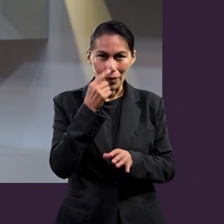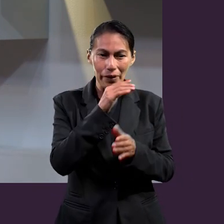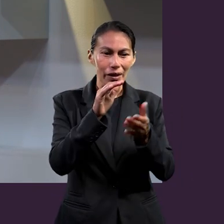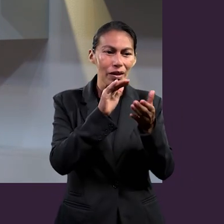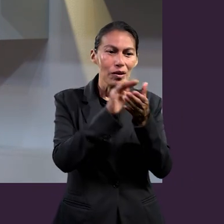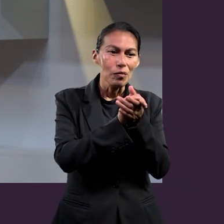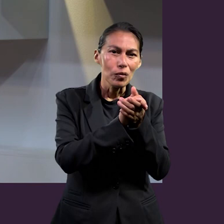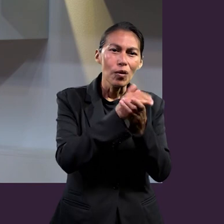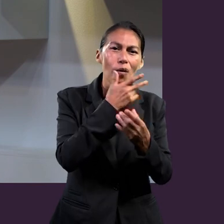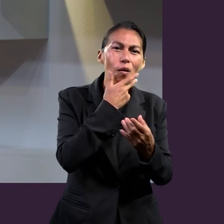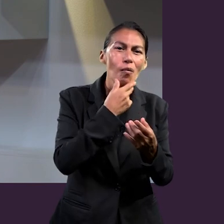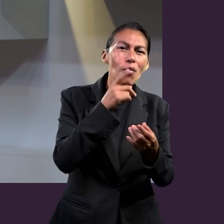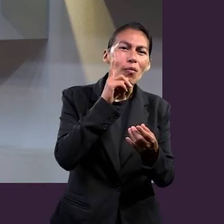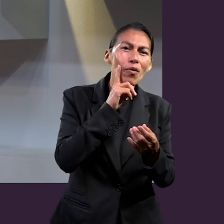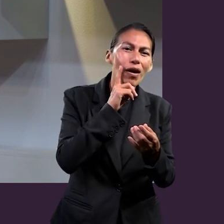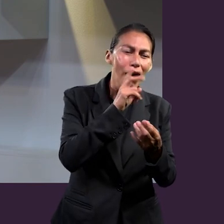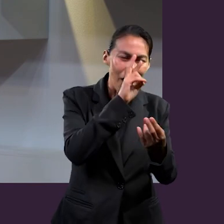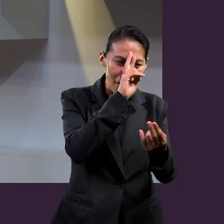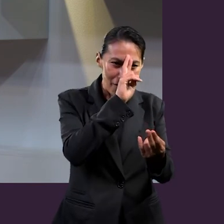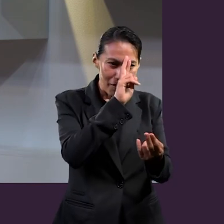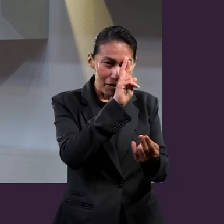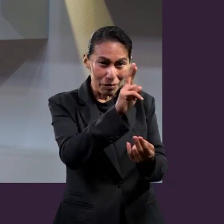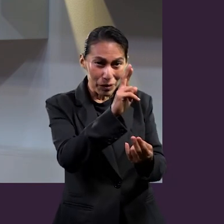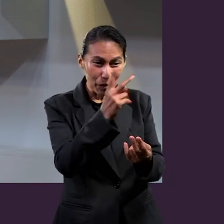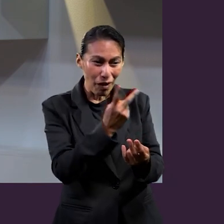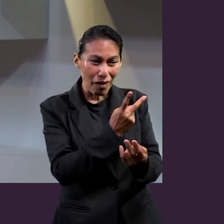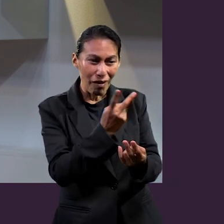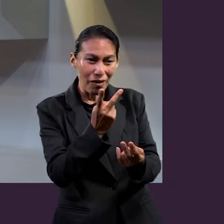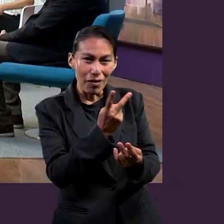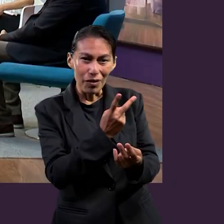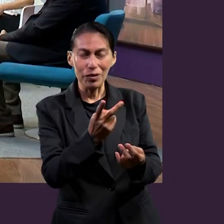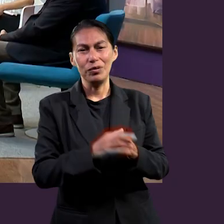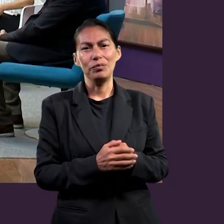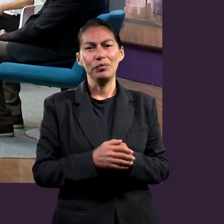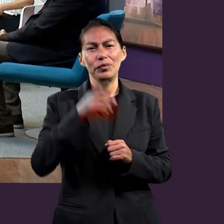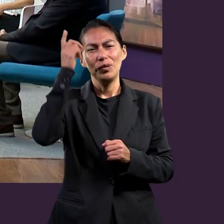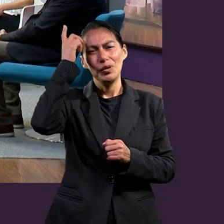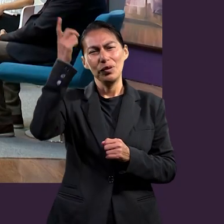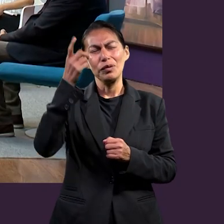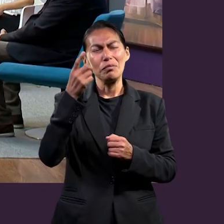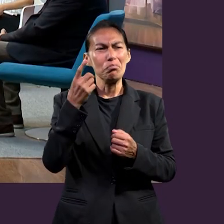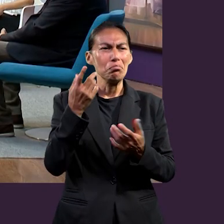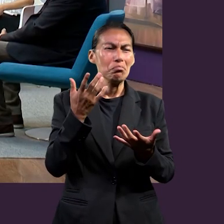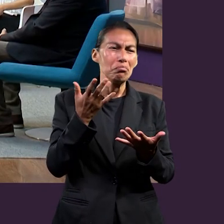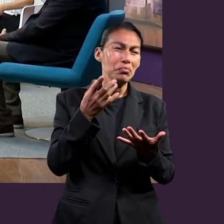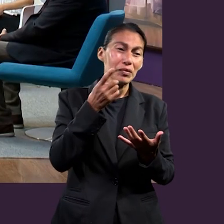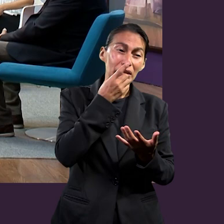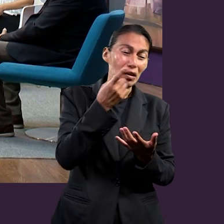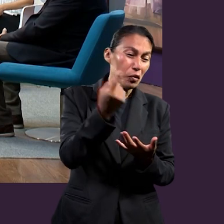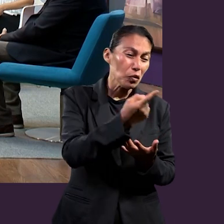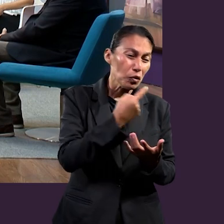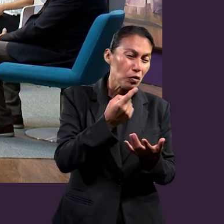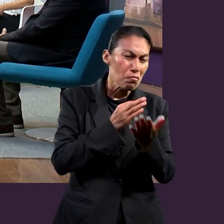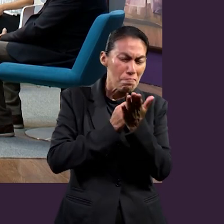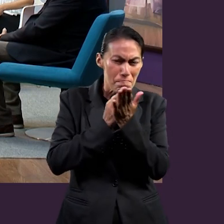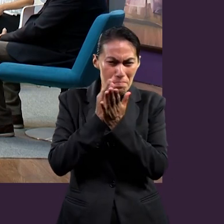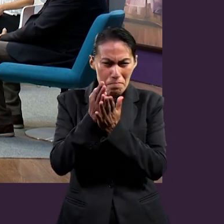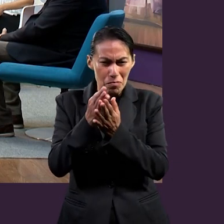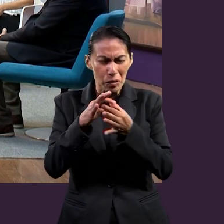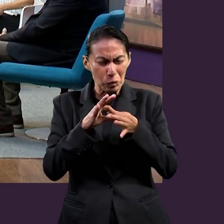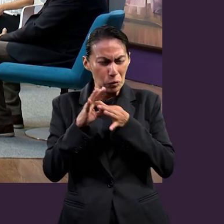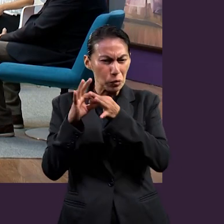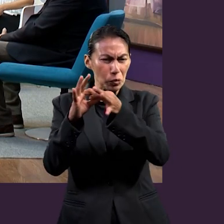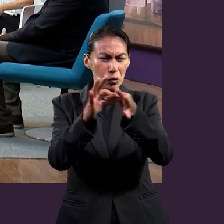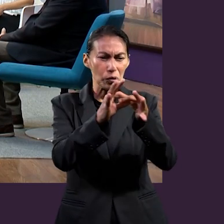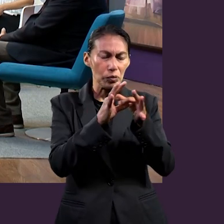reconocimiento de lo que Dios puede hacer por ello, ¿no? Hablaba una vez con un psicólogo acerca de las